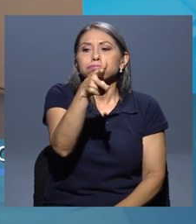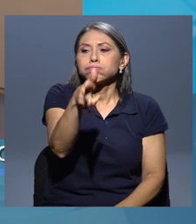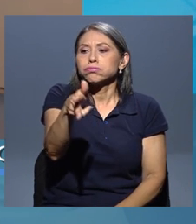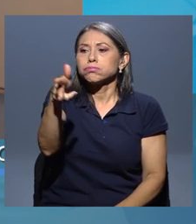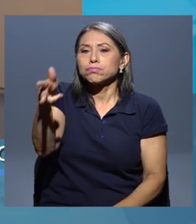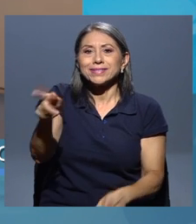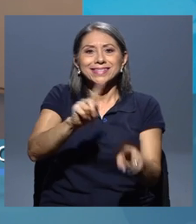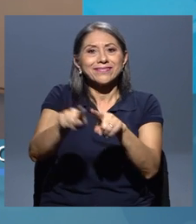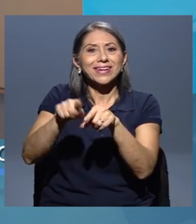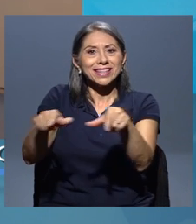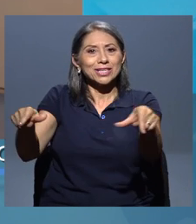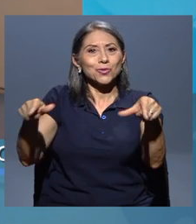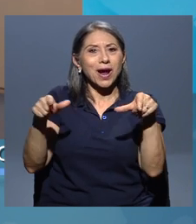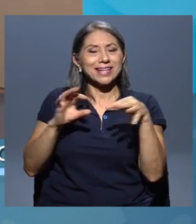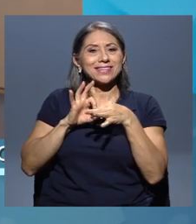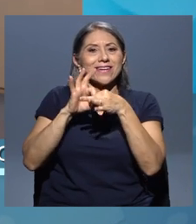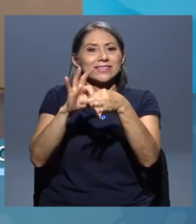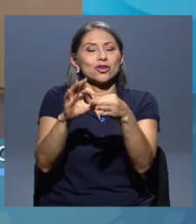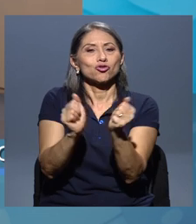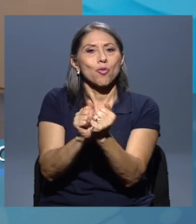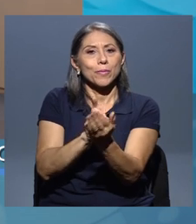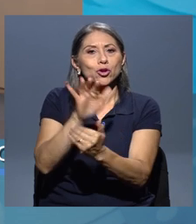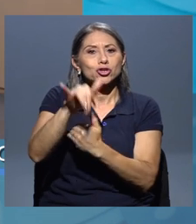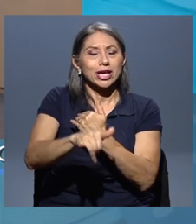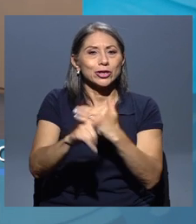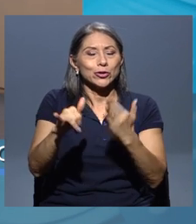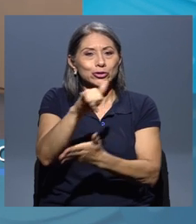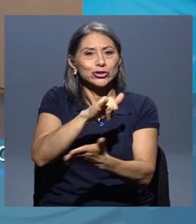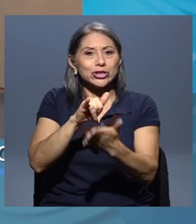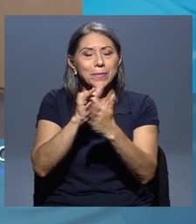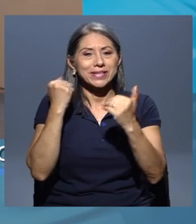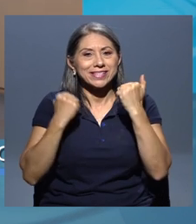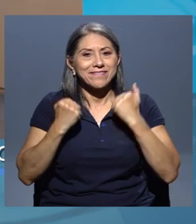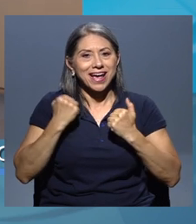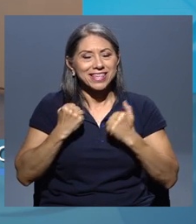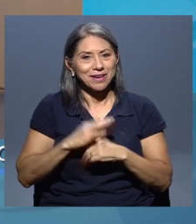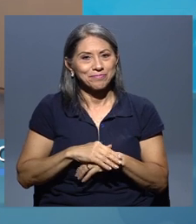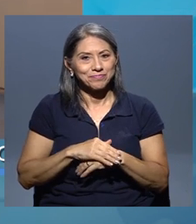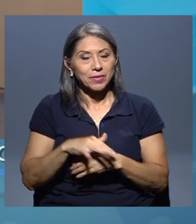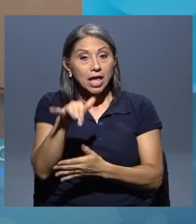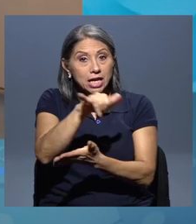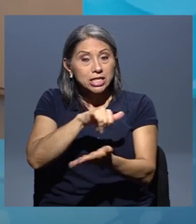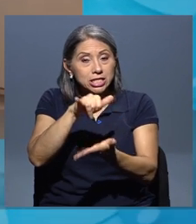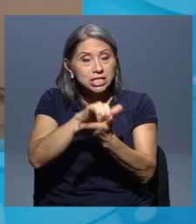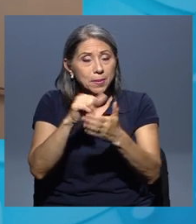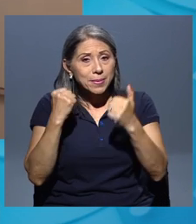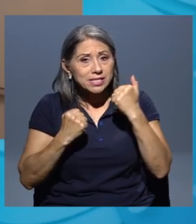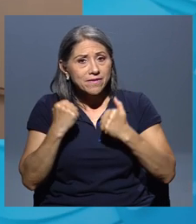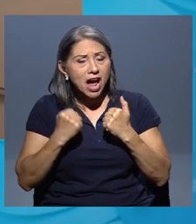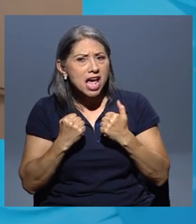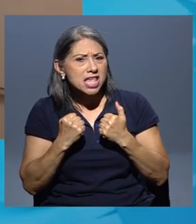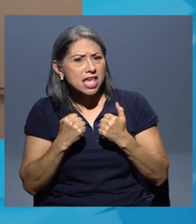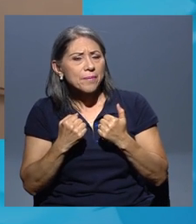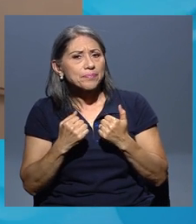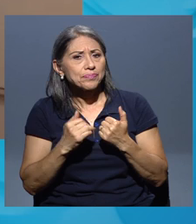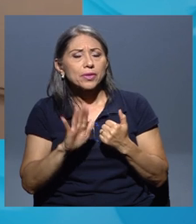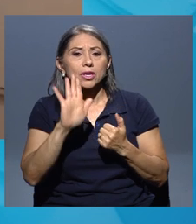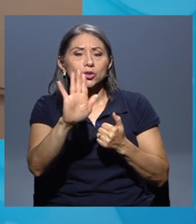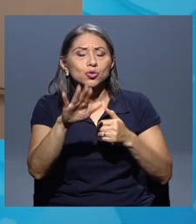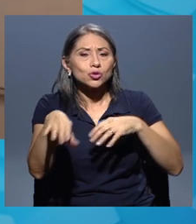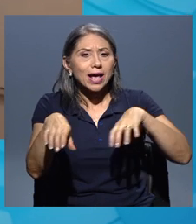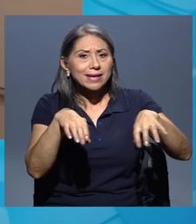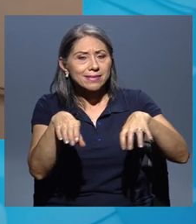tienen también que ver con el proyecto de Chépez de Baña. Chépez de Baña tiene entre sus